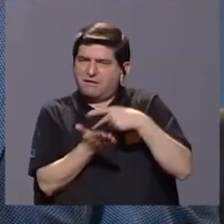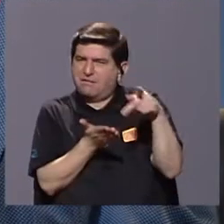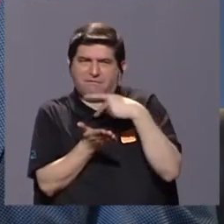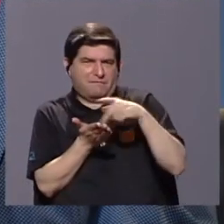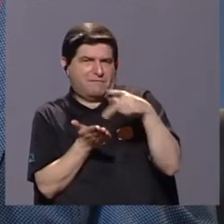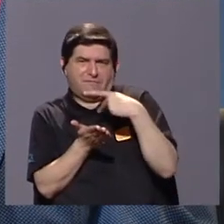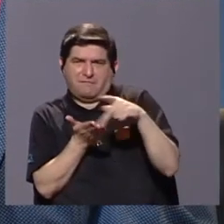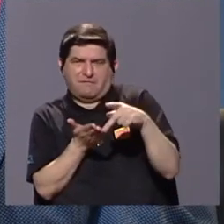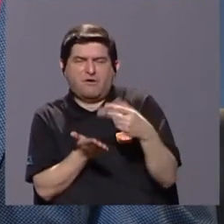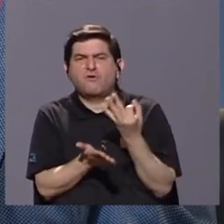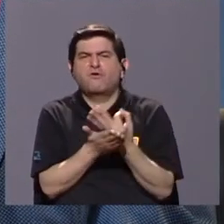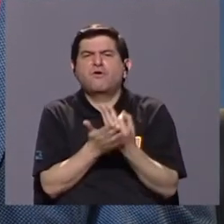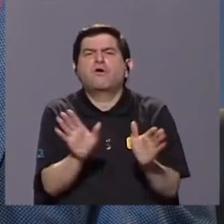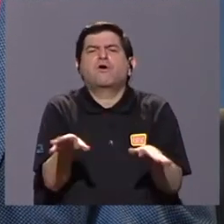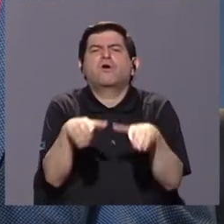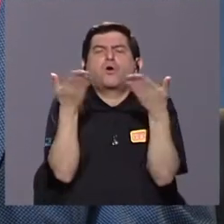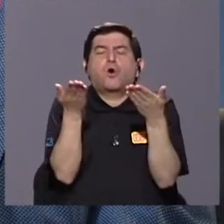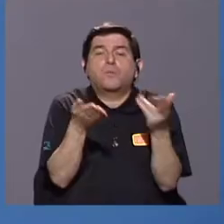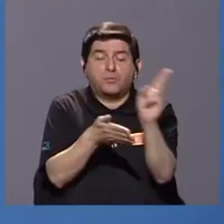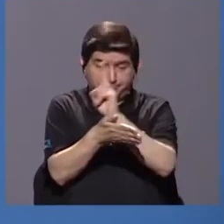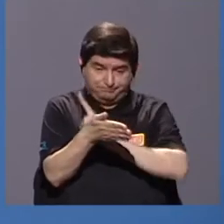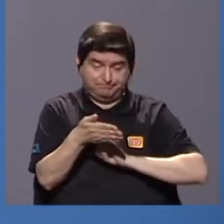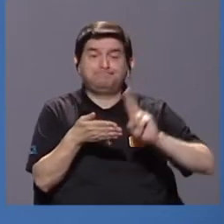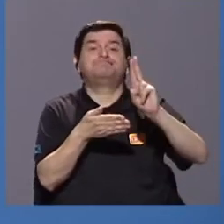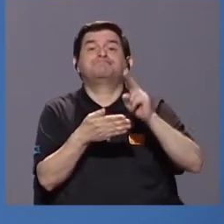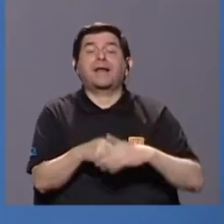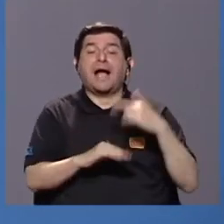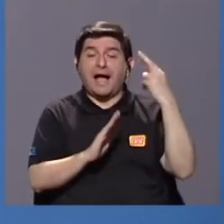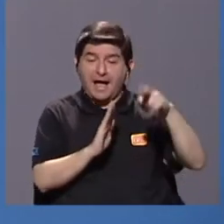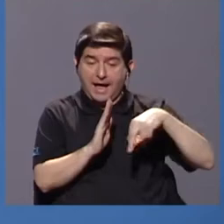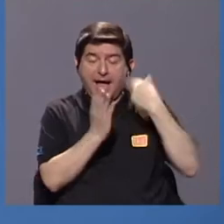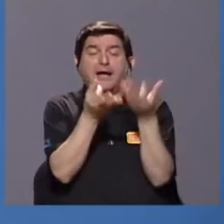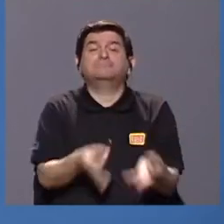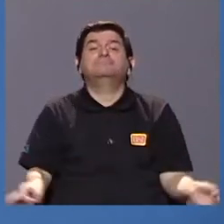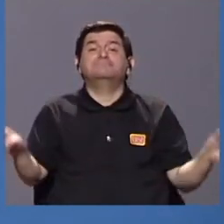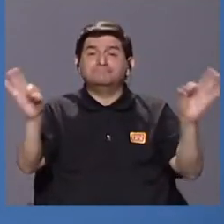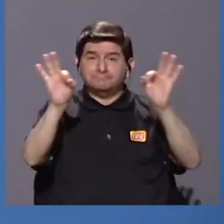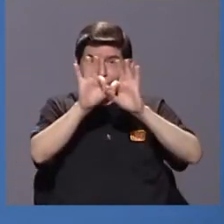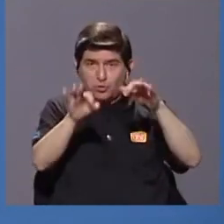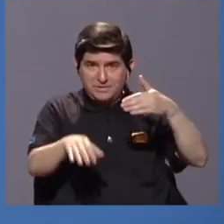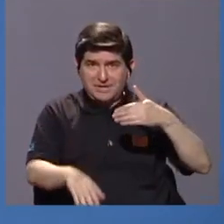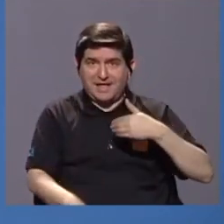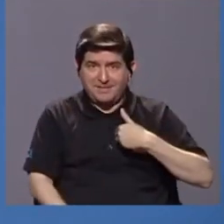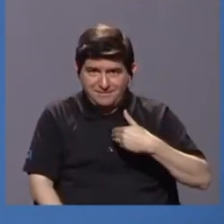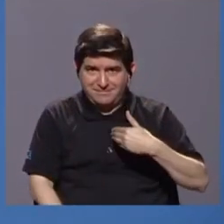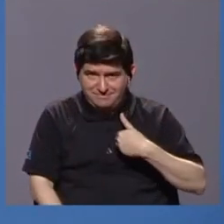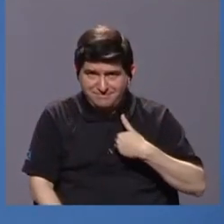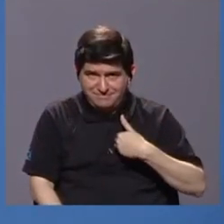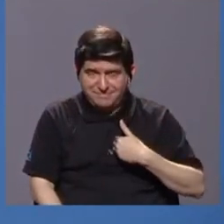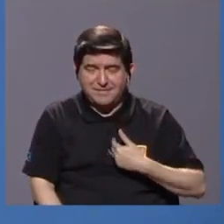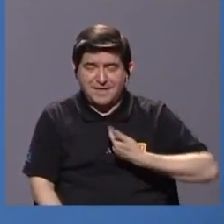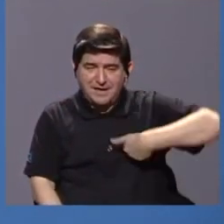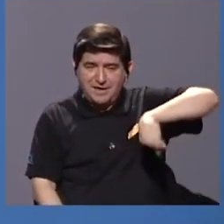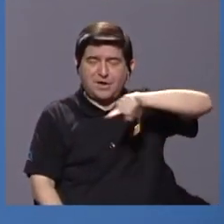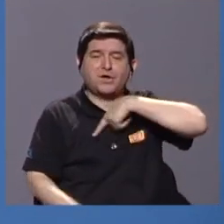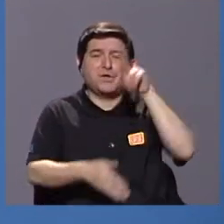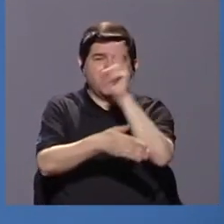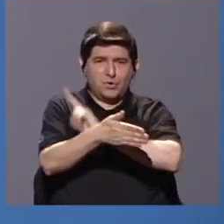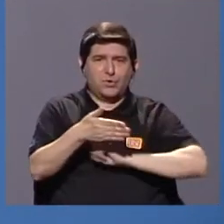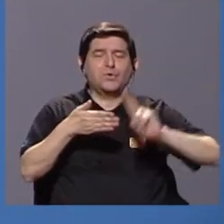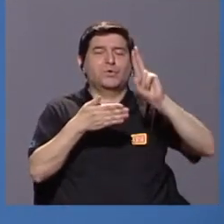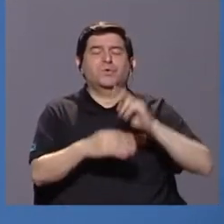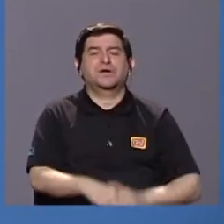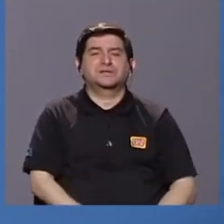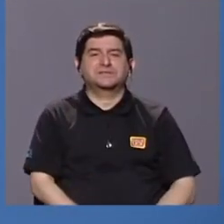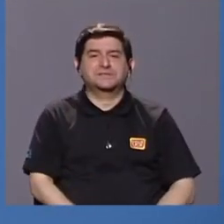¿Y cómo se financió? Bueno, con la universidad. Este es el papel tan importante que juega nuestra universidad. Nuestra